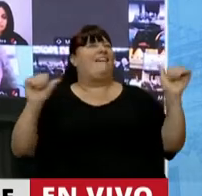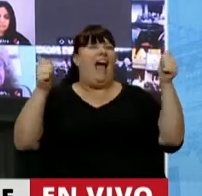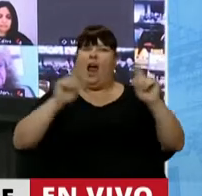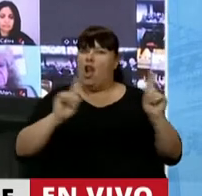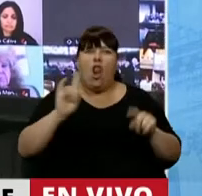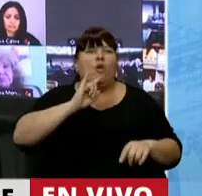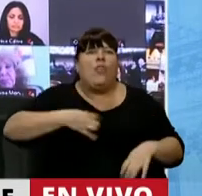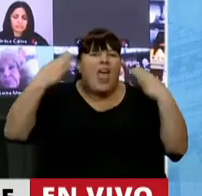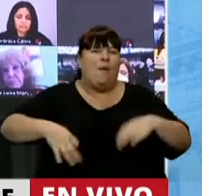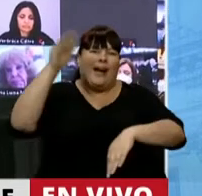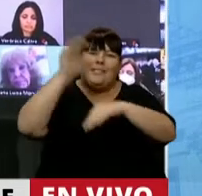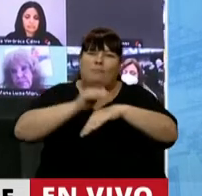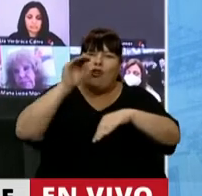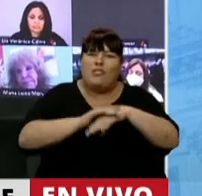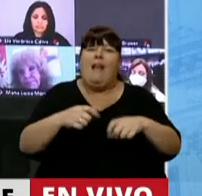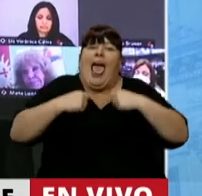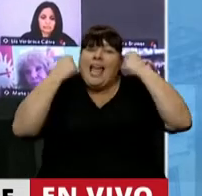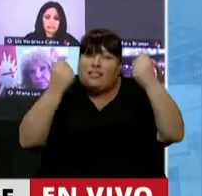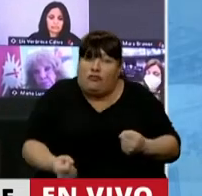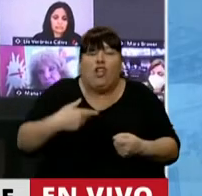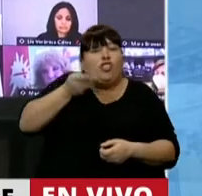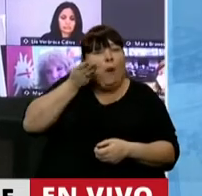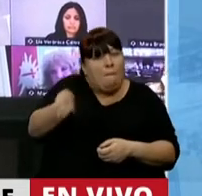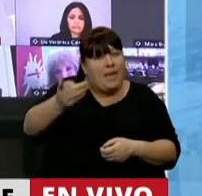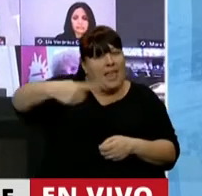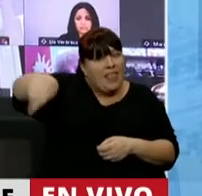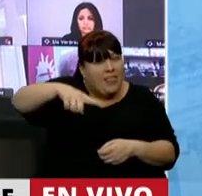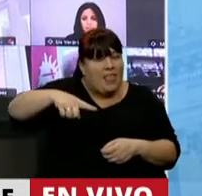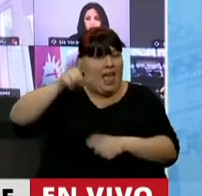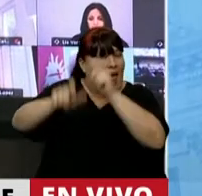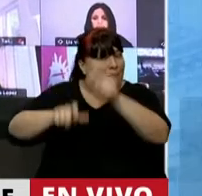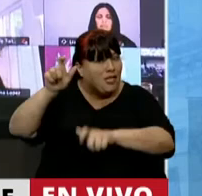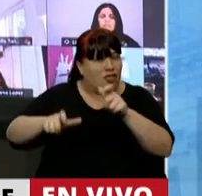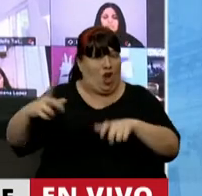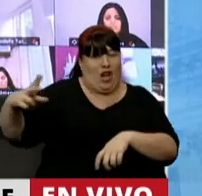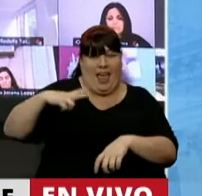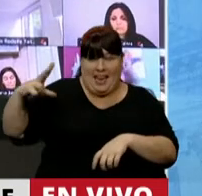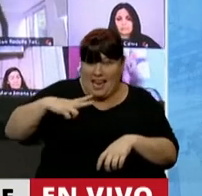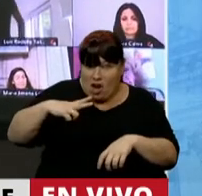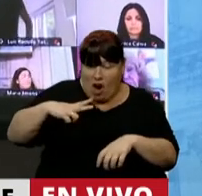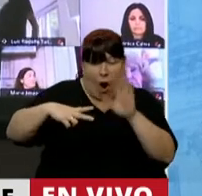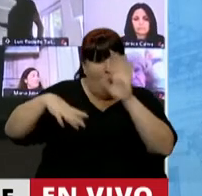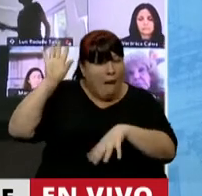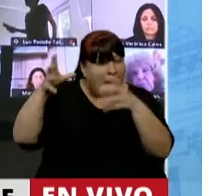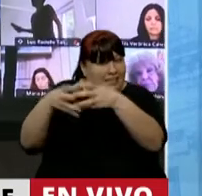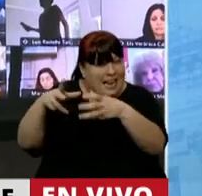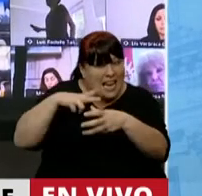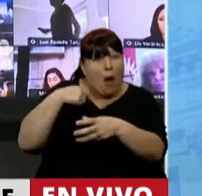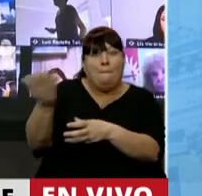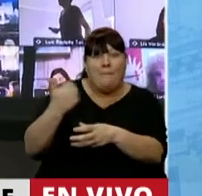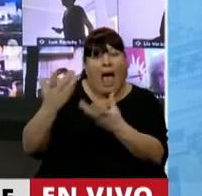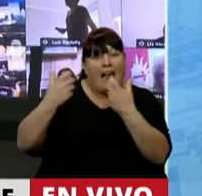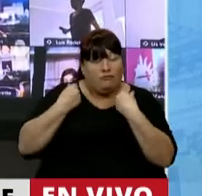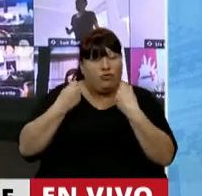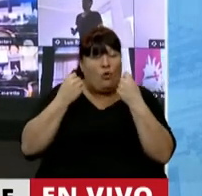hagámonos cargo a partir de este esfuerzo que le estamos pidiendo a los sectores patrimonialmente más concentrados, los